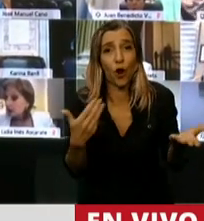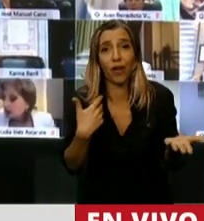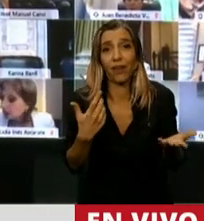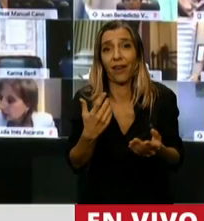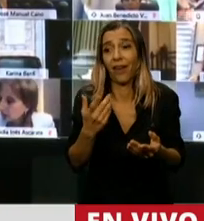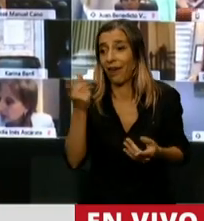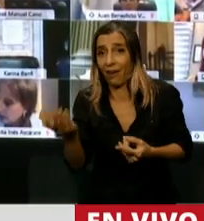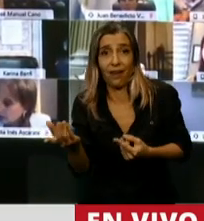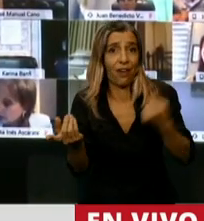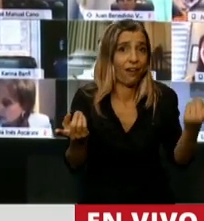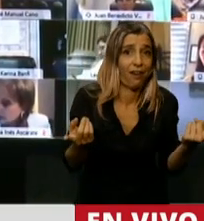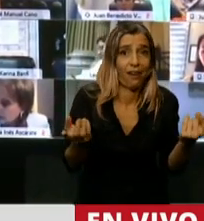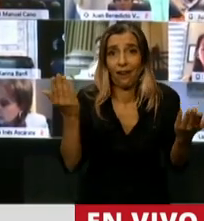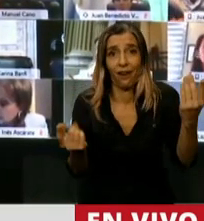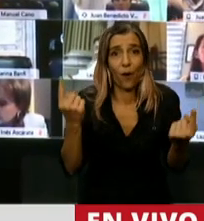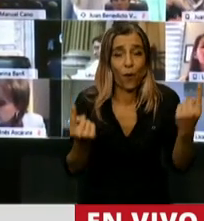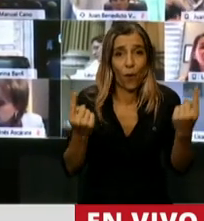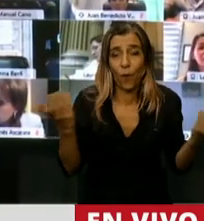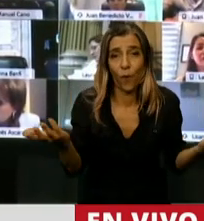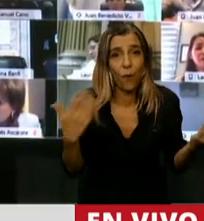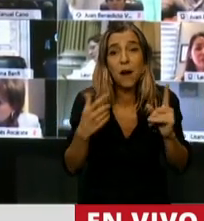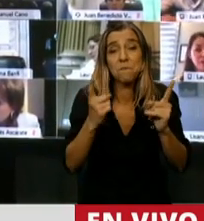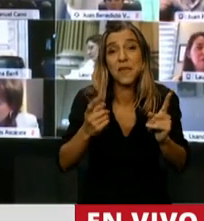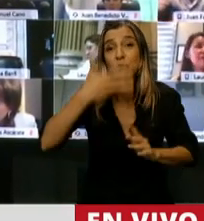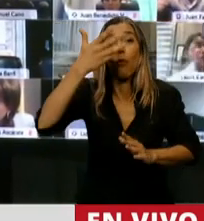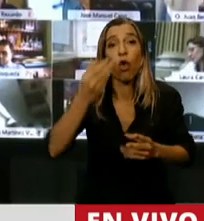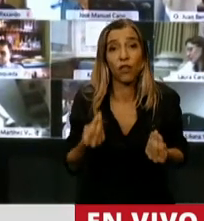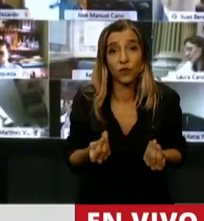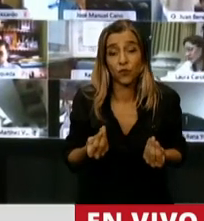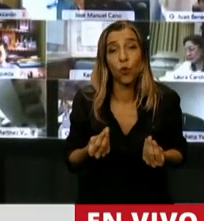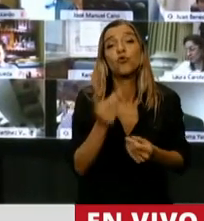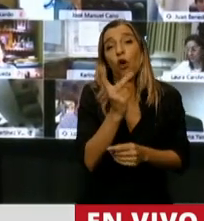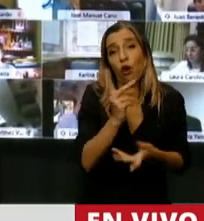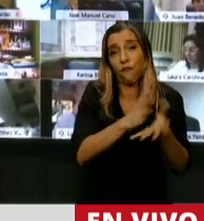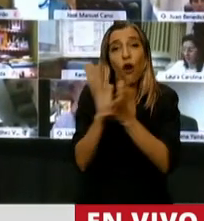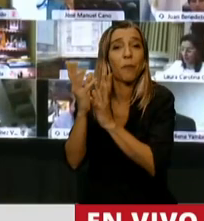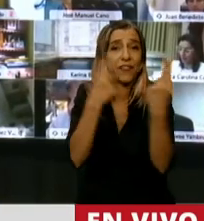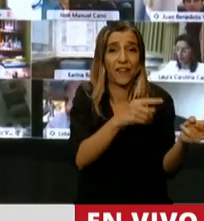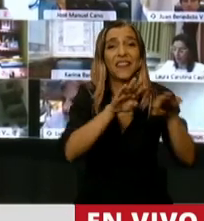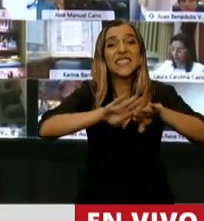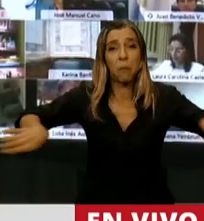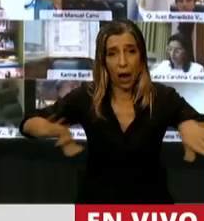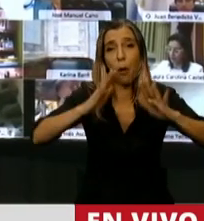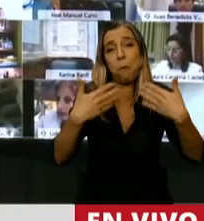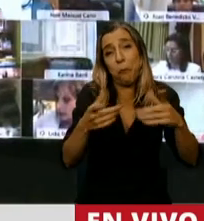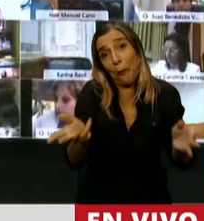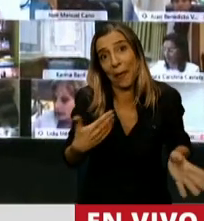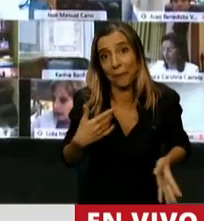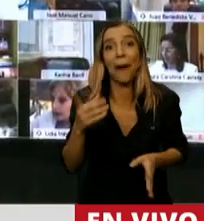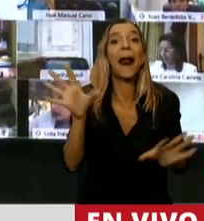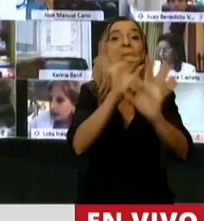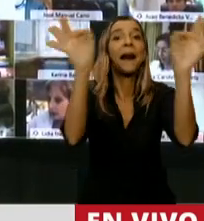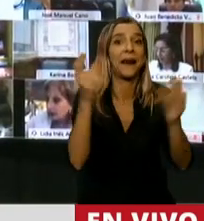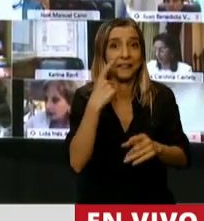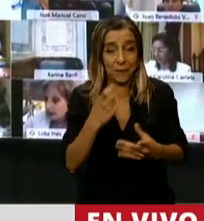dice una cosa o se dice otra. En el mismo discurso, por lo menos, lo puede decir en dos discursos para que nadie se dé cuenta, pero en el mismo discurso, criticar el ajuste